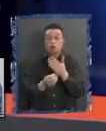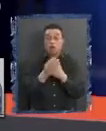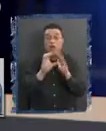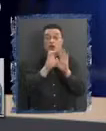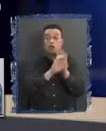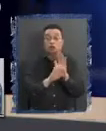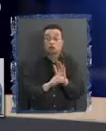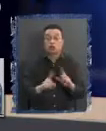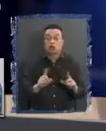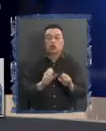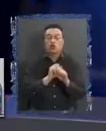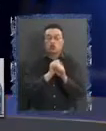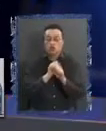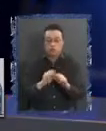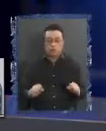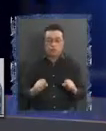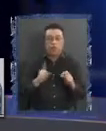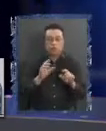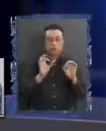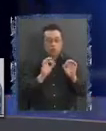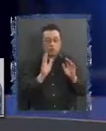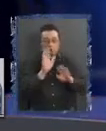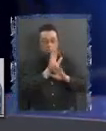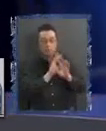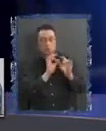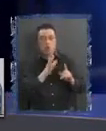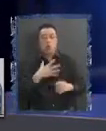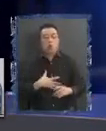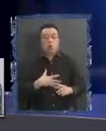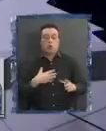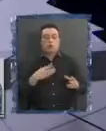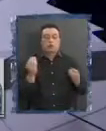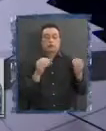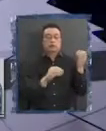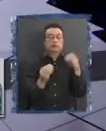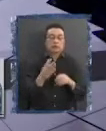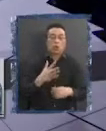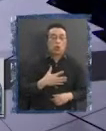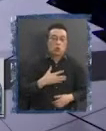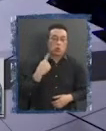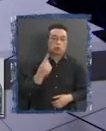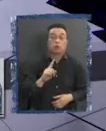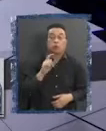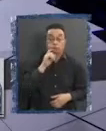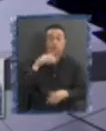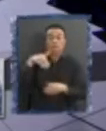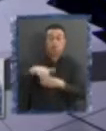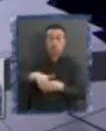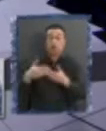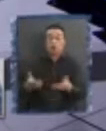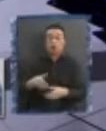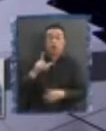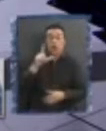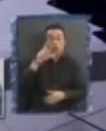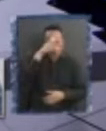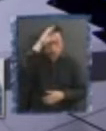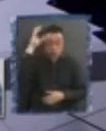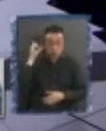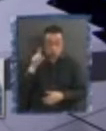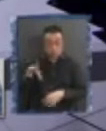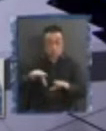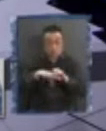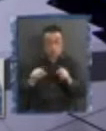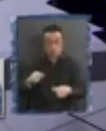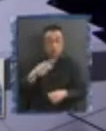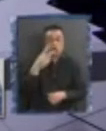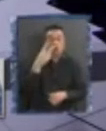puede ser un traje a la medida de lo que a ellos les gustaría. Voy a aprovechar y preguntarle justamente a quienes votaron recién. Elisa Longconte ¿de acuerdo con los dos tercios?